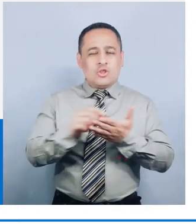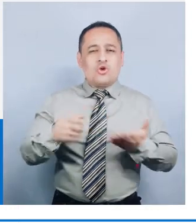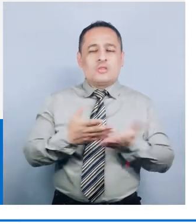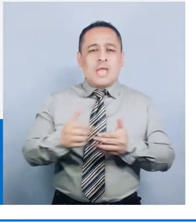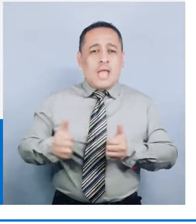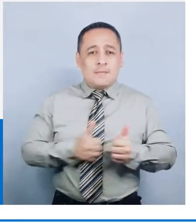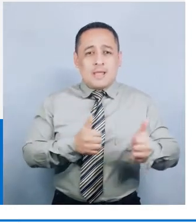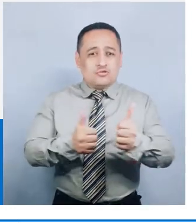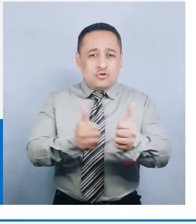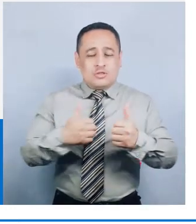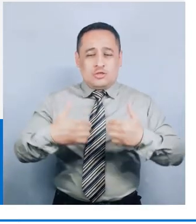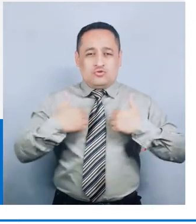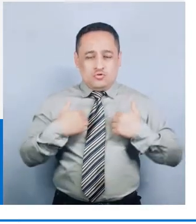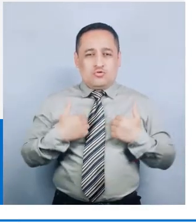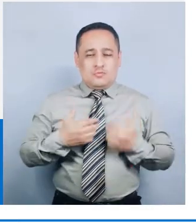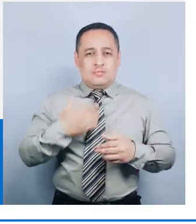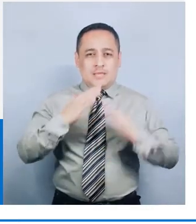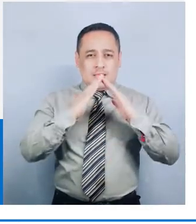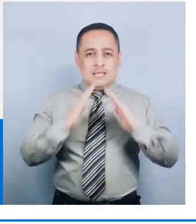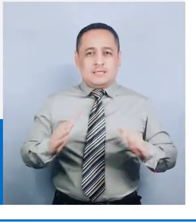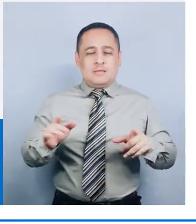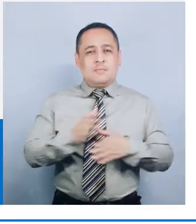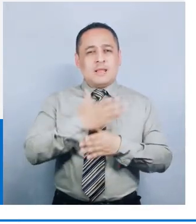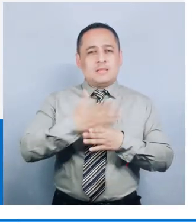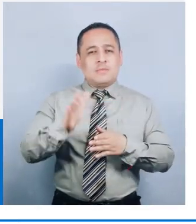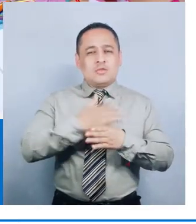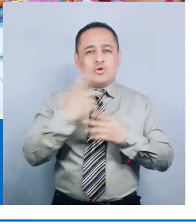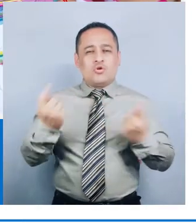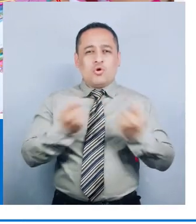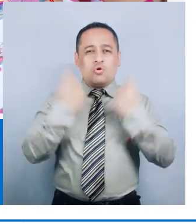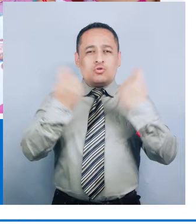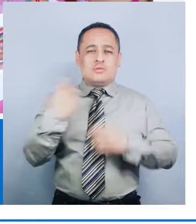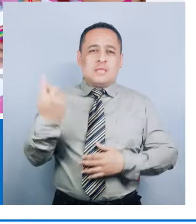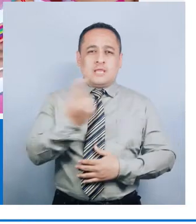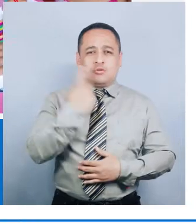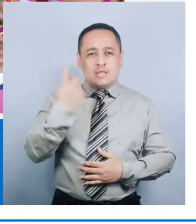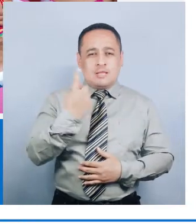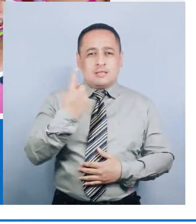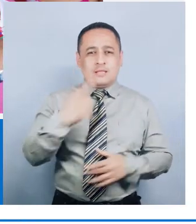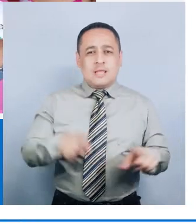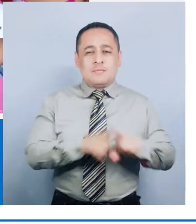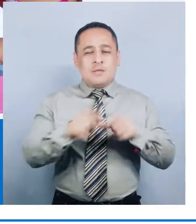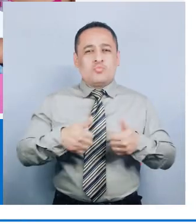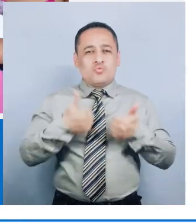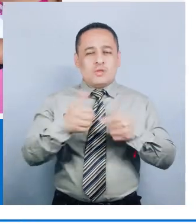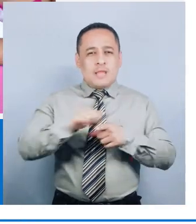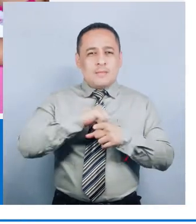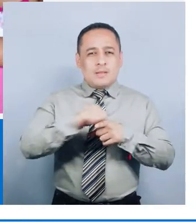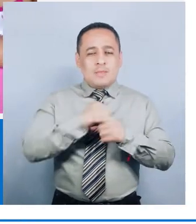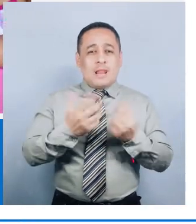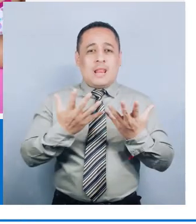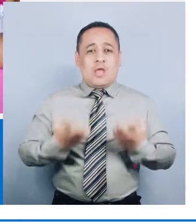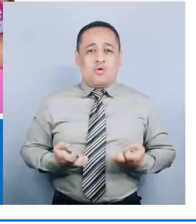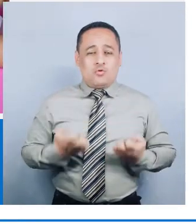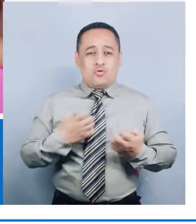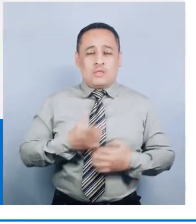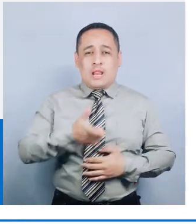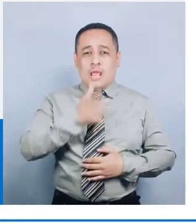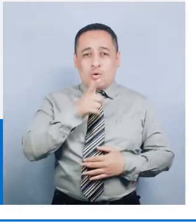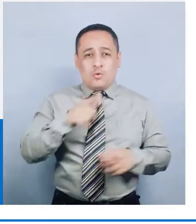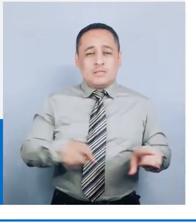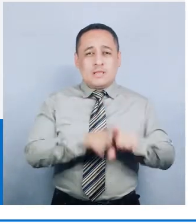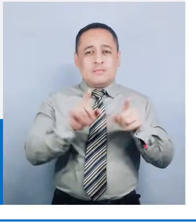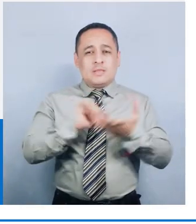Región Amazonas. Estoy participando en el curso de Ocabán. Buenas párritas para el ahorro.